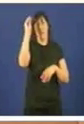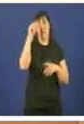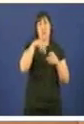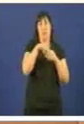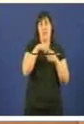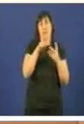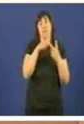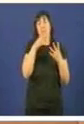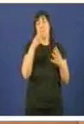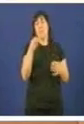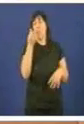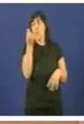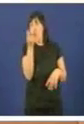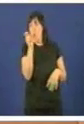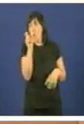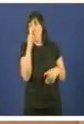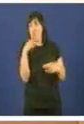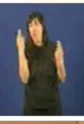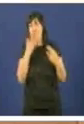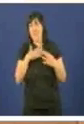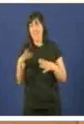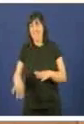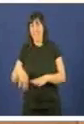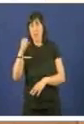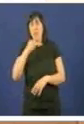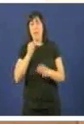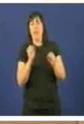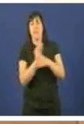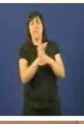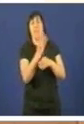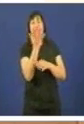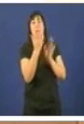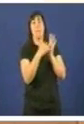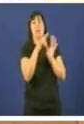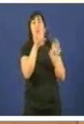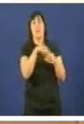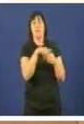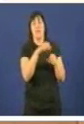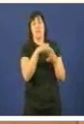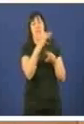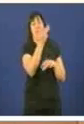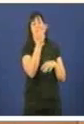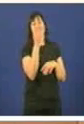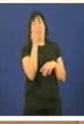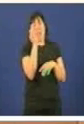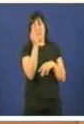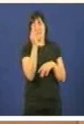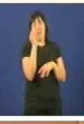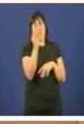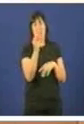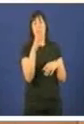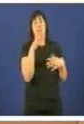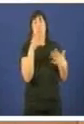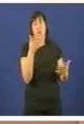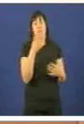dinheiro público somos capaces de crear 5.000 novas plazas de formación profesional. O que deberíamos, señoría, era